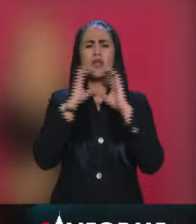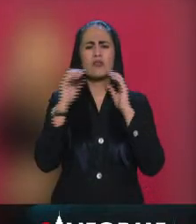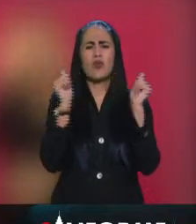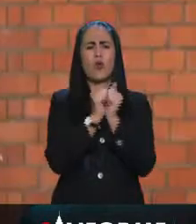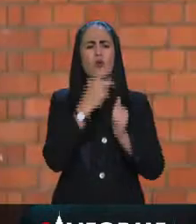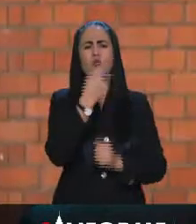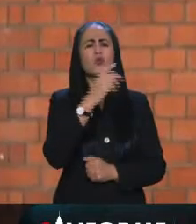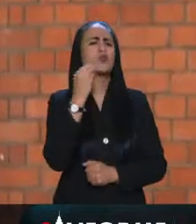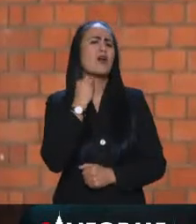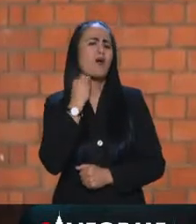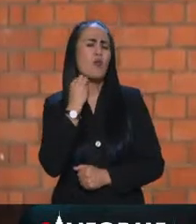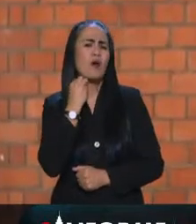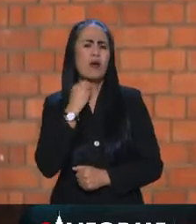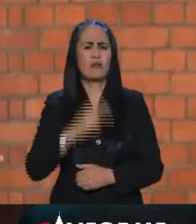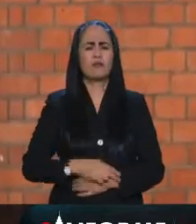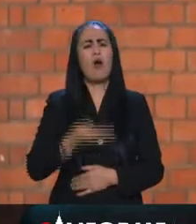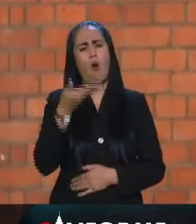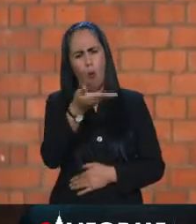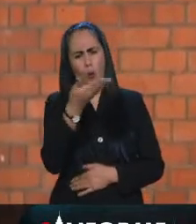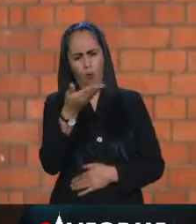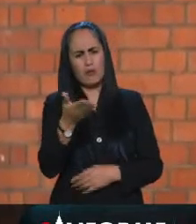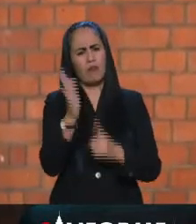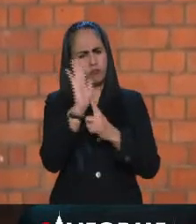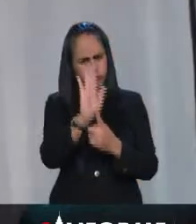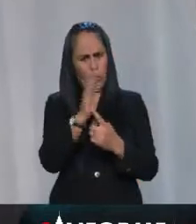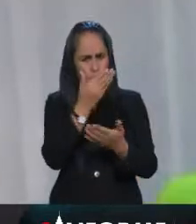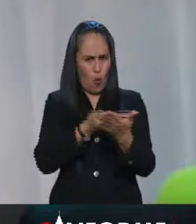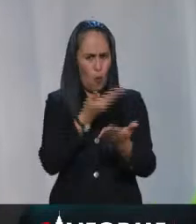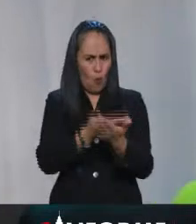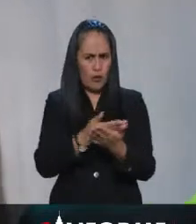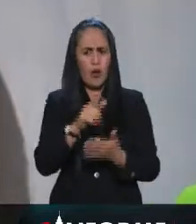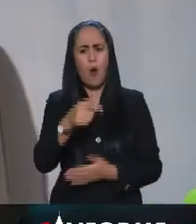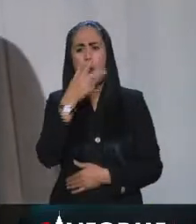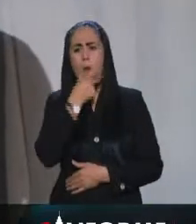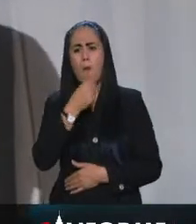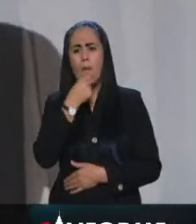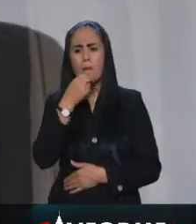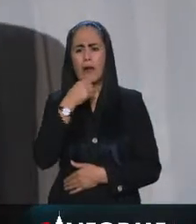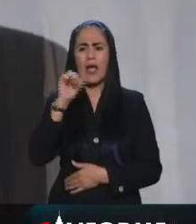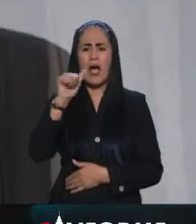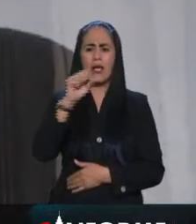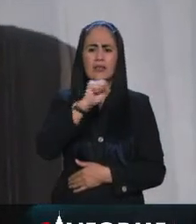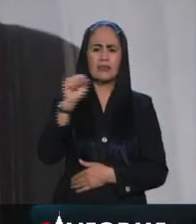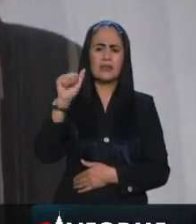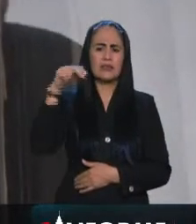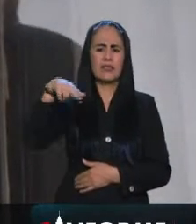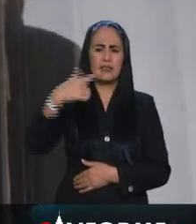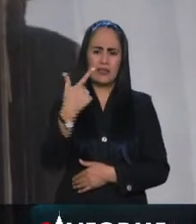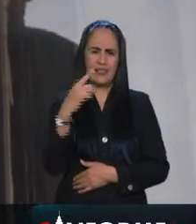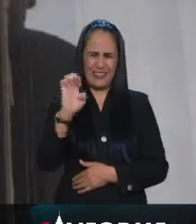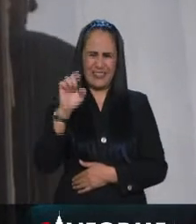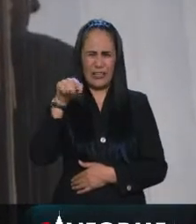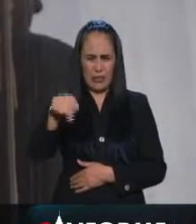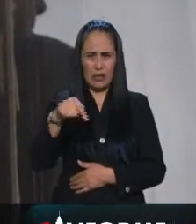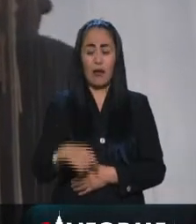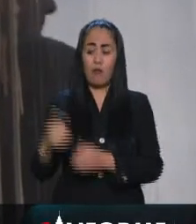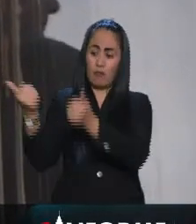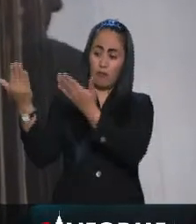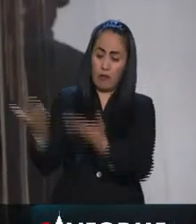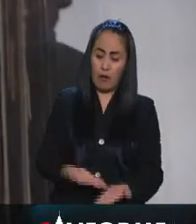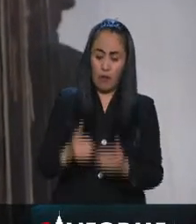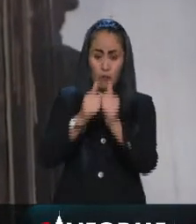pero que si bien el ofrecimiento sigue vigente y los abogados de Julian Assange están enterados de este ofrecimiento su asilo no puede